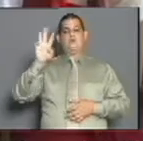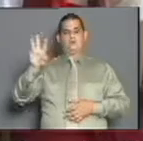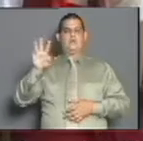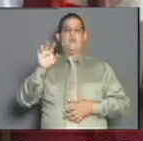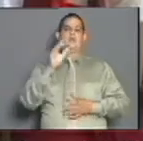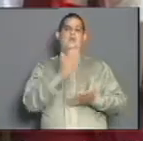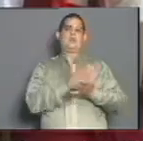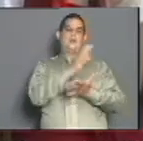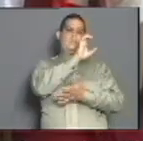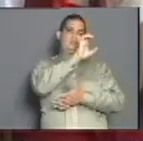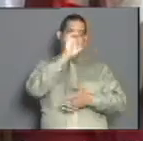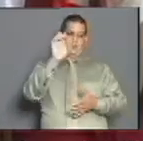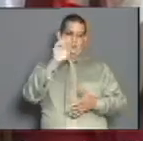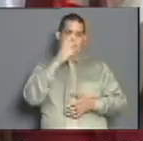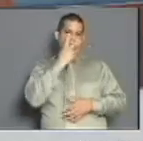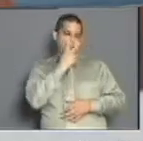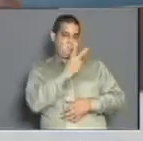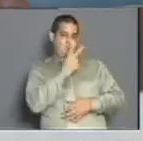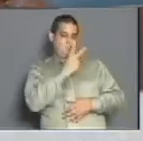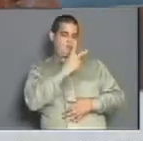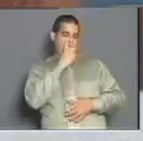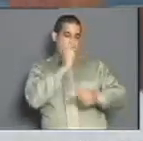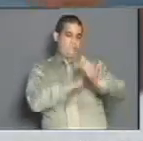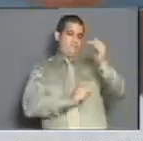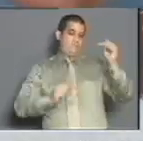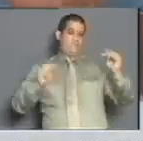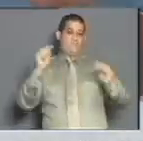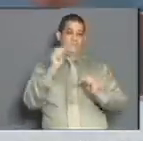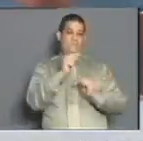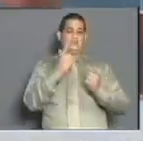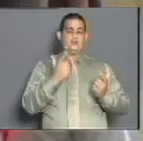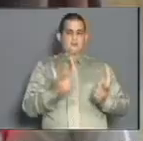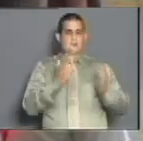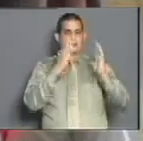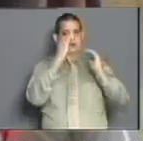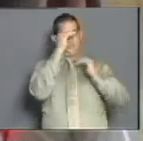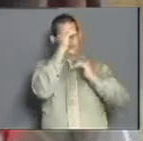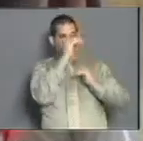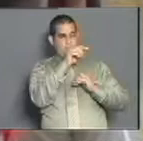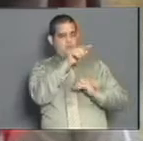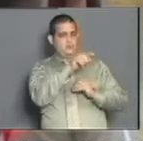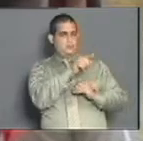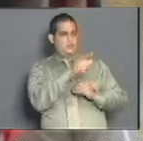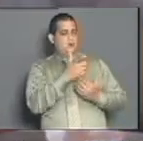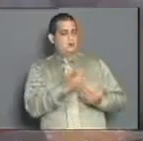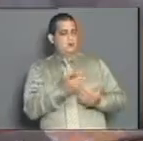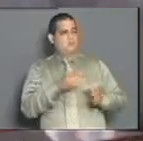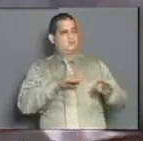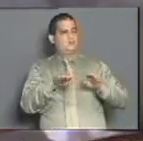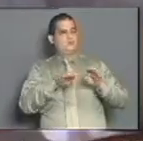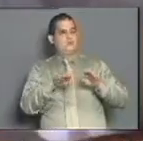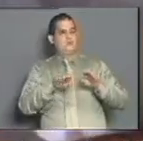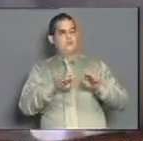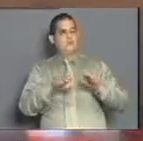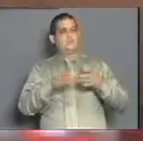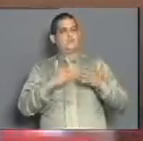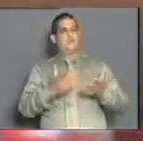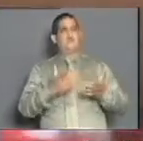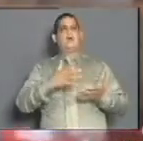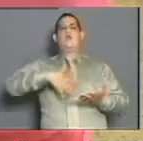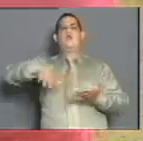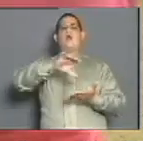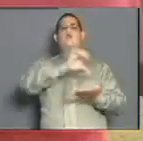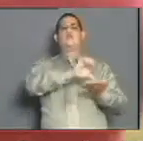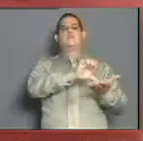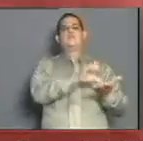Especial atención se le brinda en esta etapa al acondicionamiento de las instituciones educativas que funcionaron como centros de aislamiento